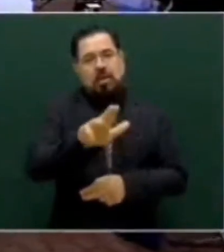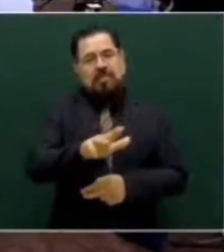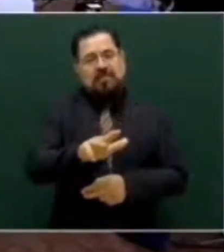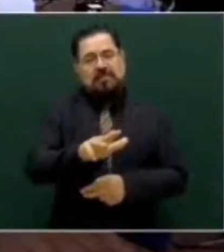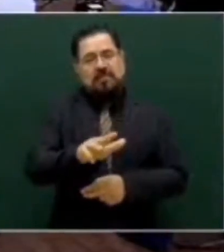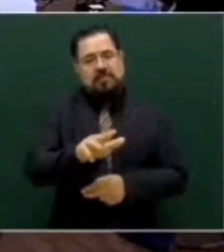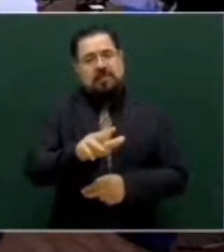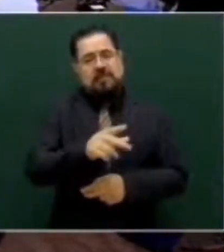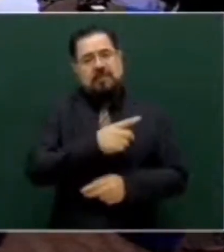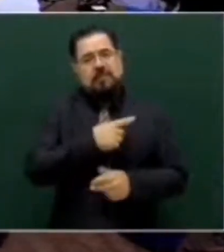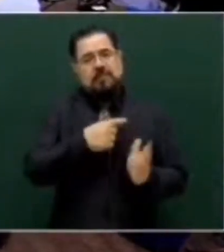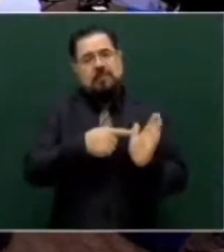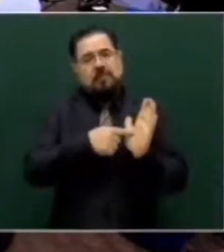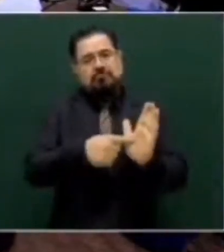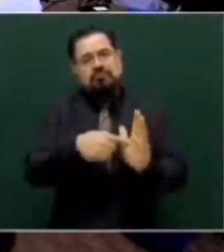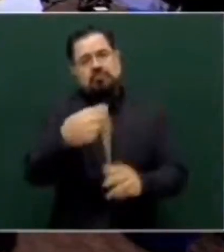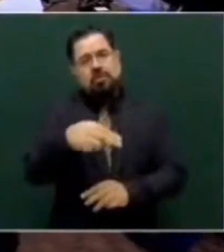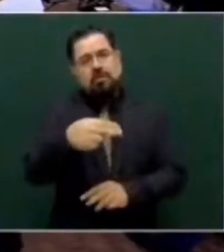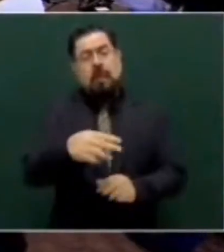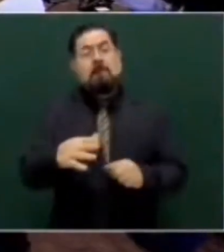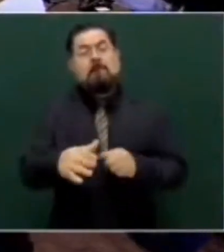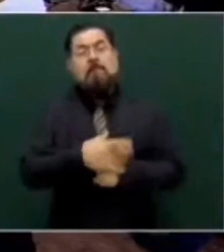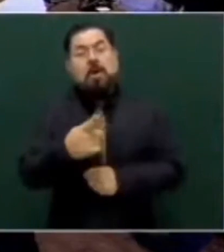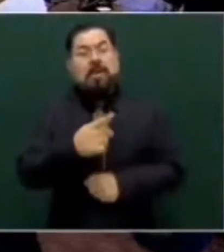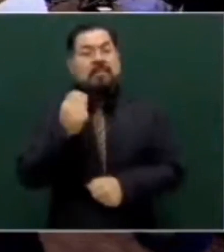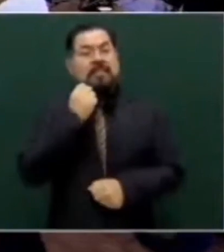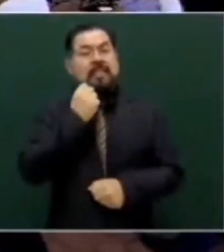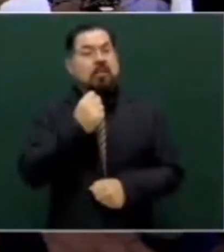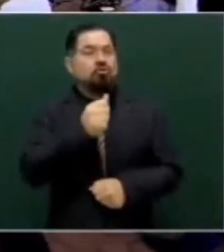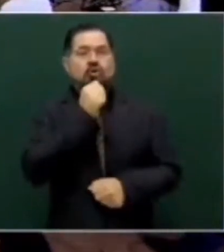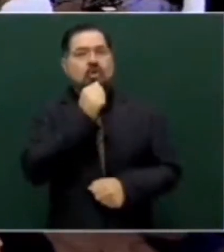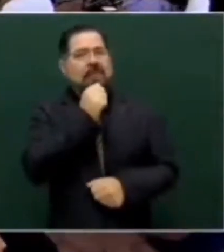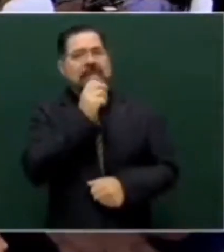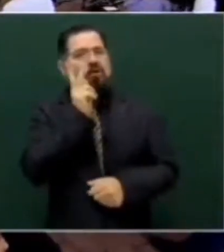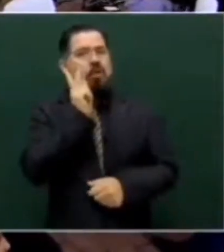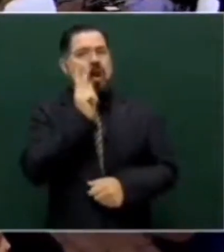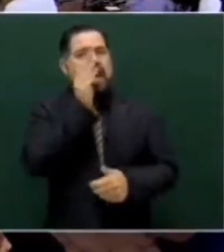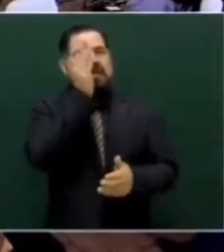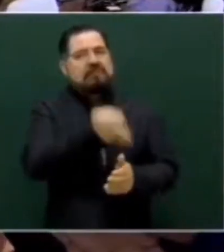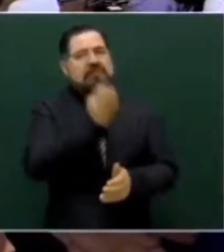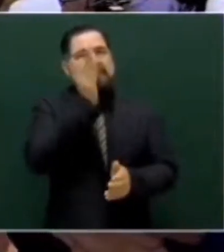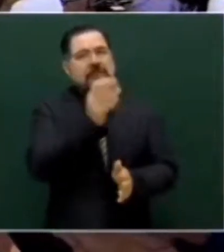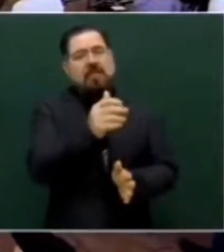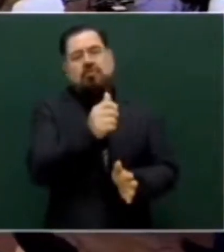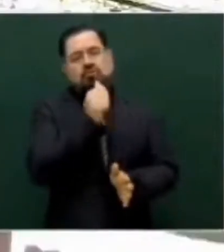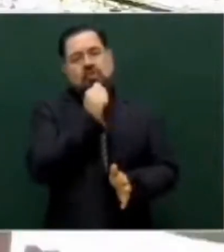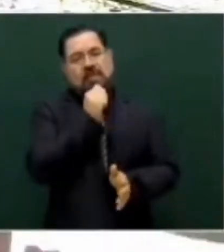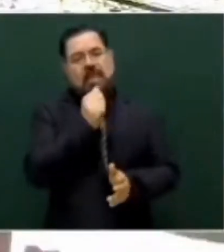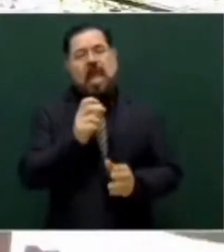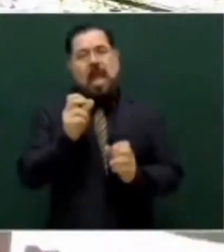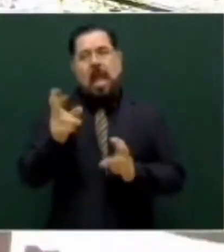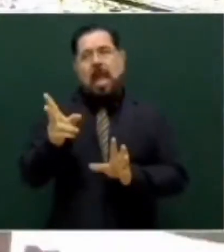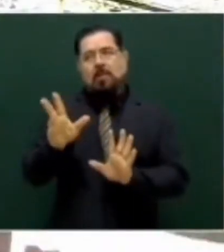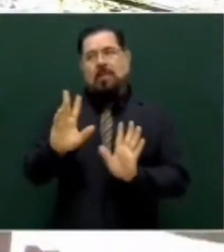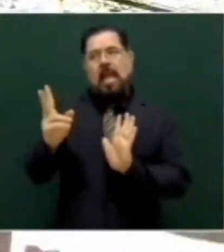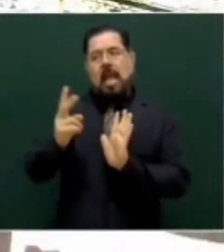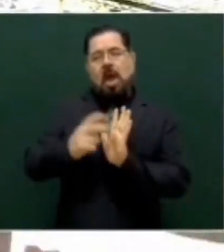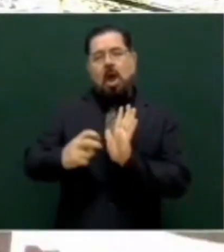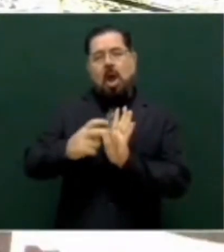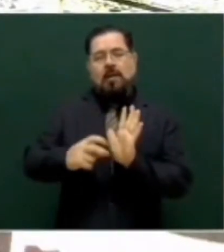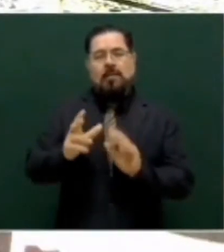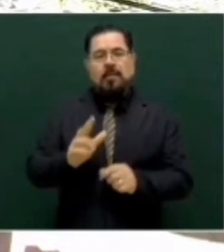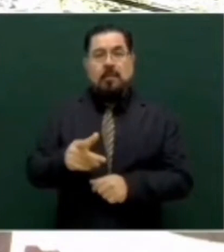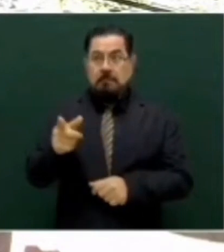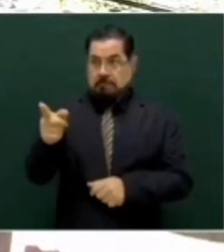aprueba. Está bien. Mejor, ¿no? Ya me corregió la plana muy bien. Miren, qué extraordinaria